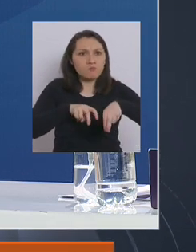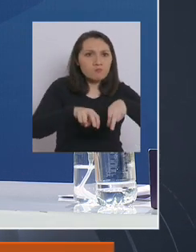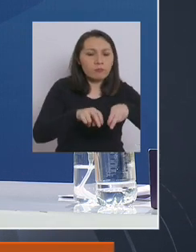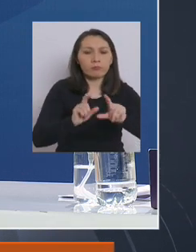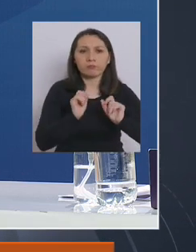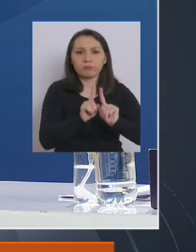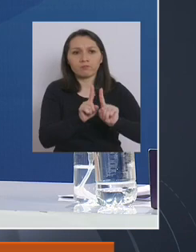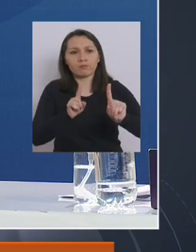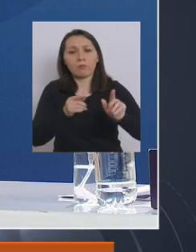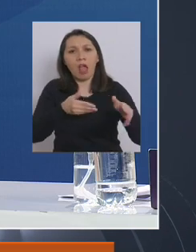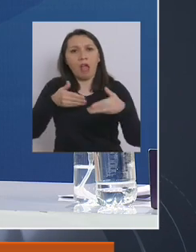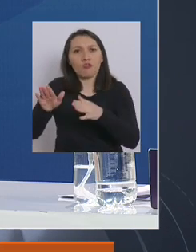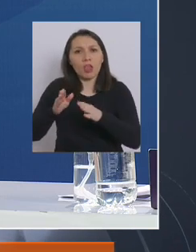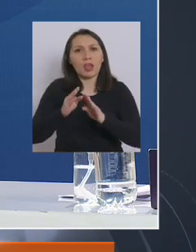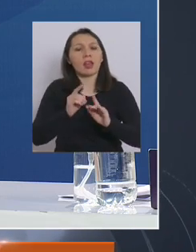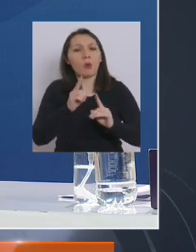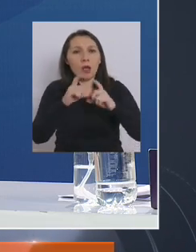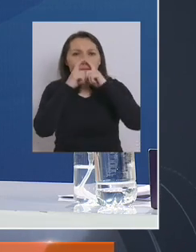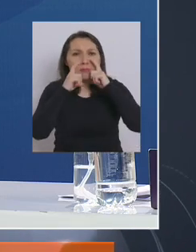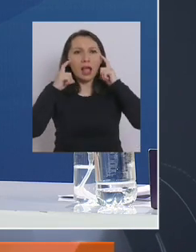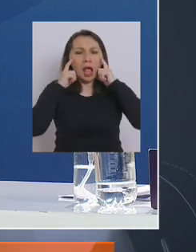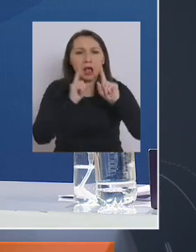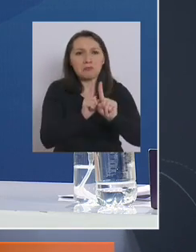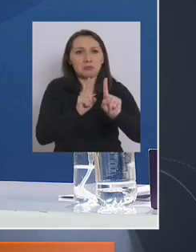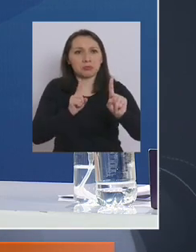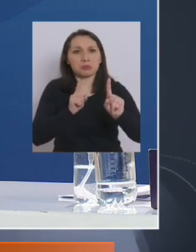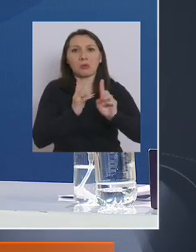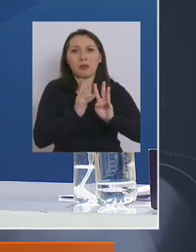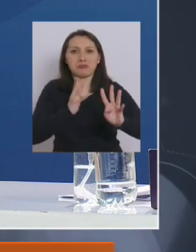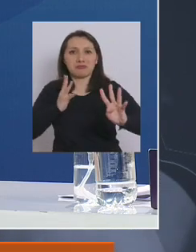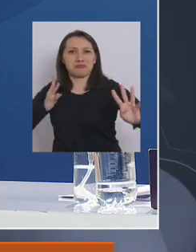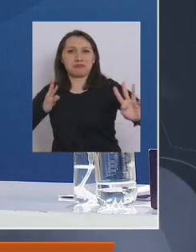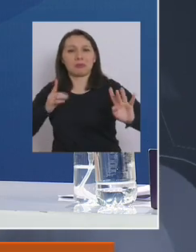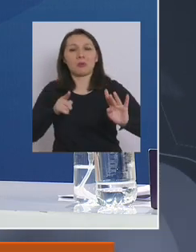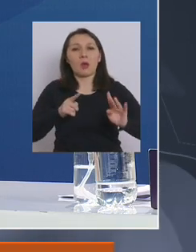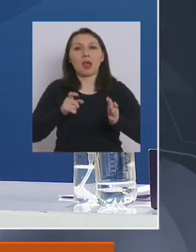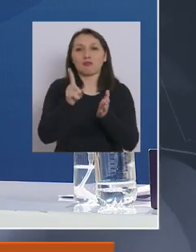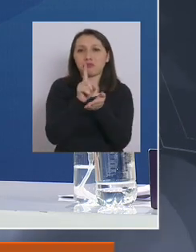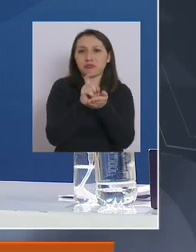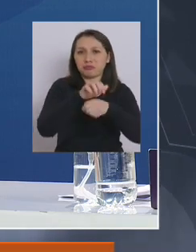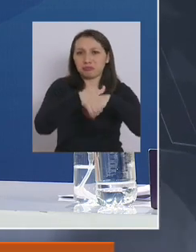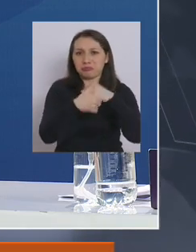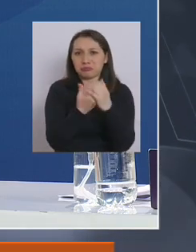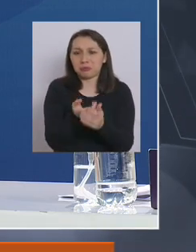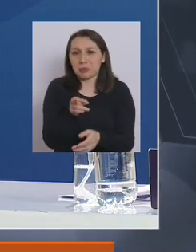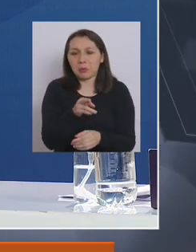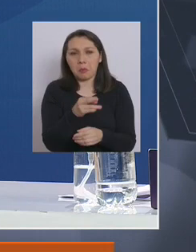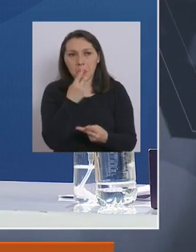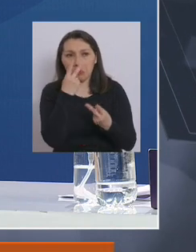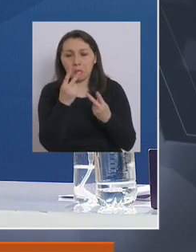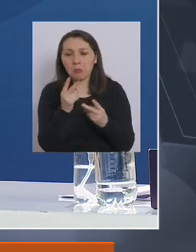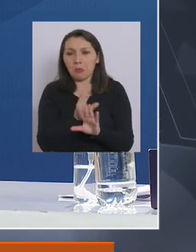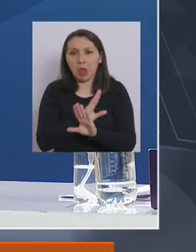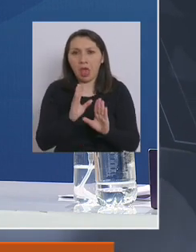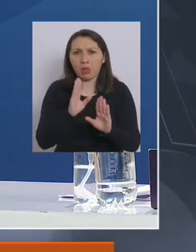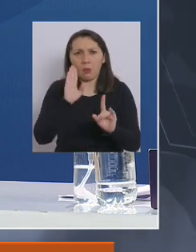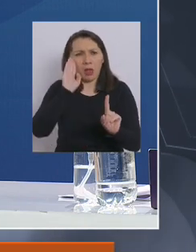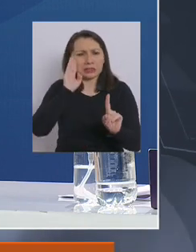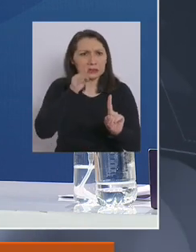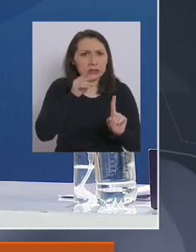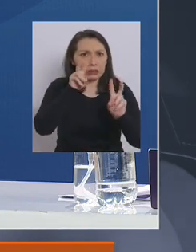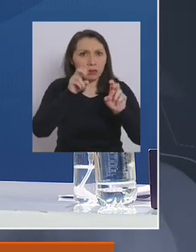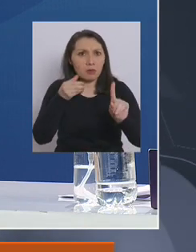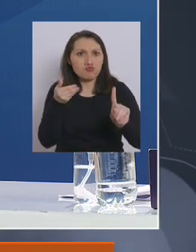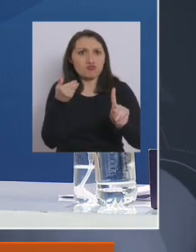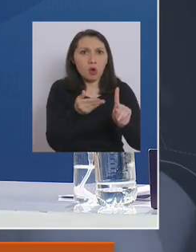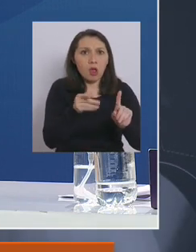se mantenían afuera usando mascarilla, distanciamiento físico, el alcohol gel. Por lo tanto, no vemos un efecto directo en